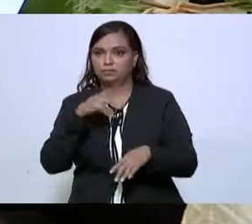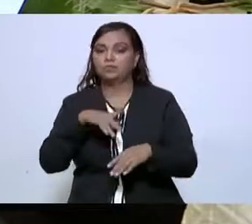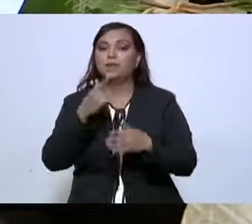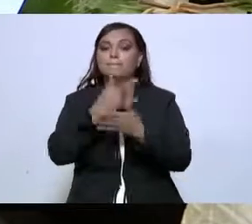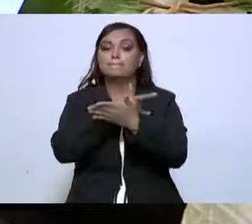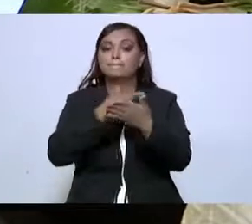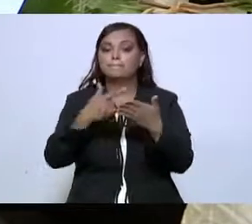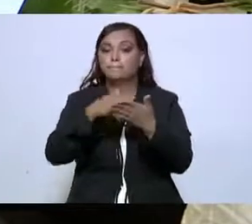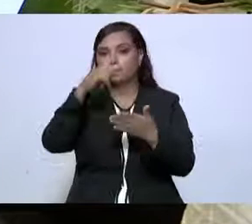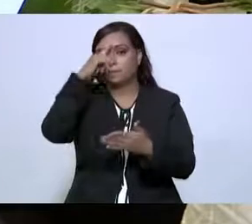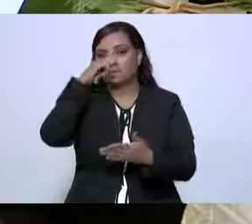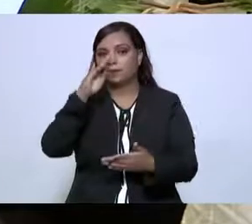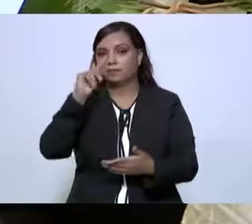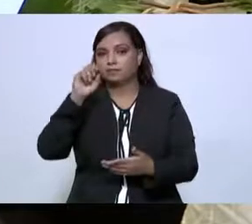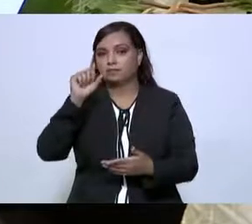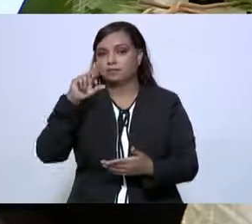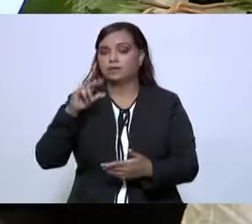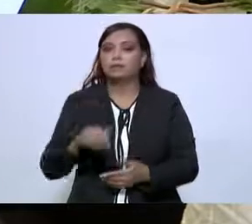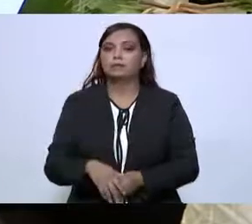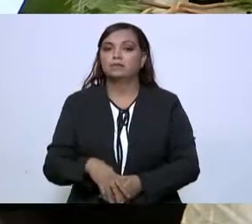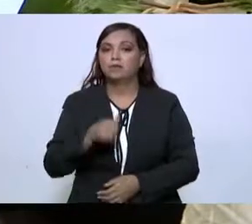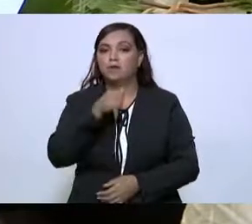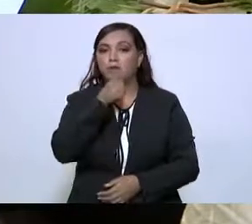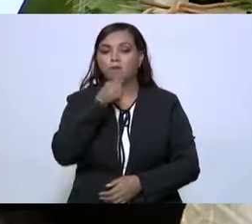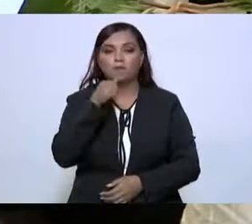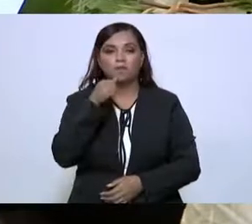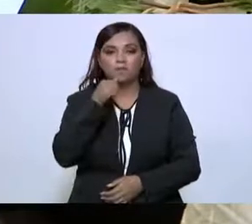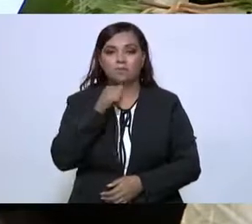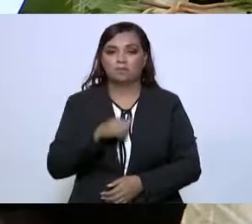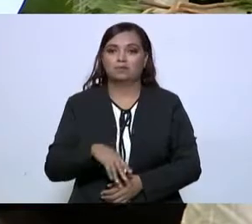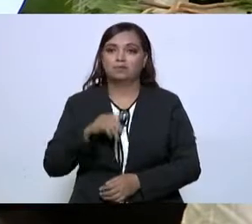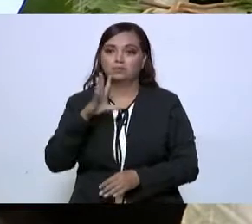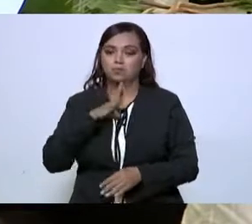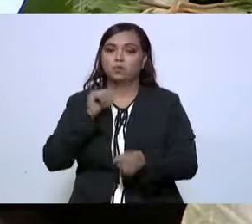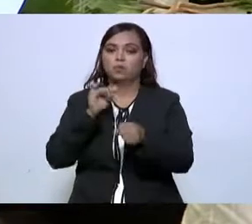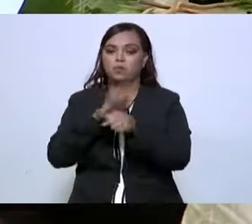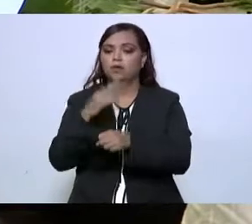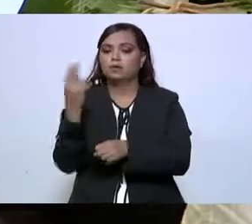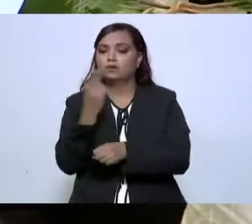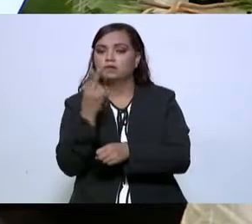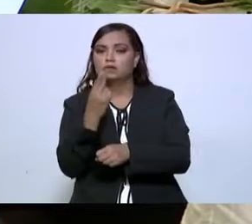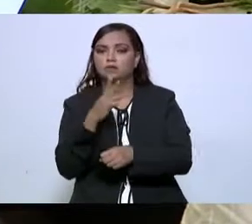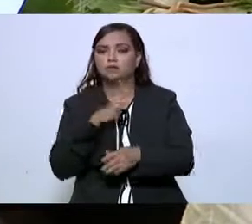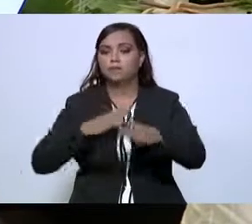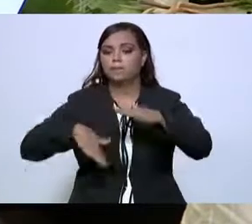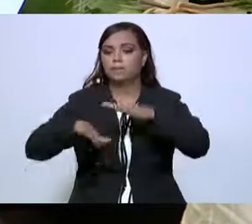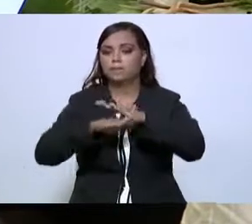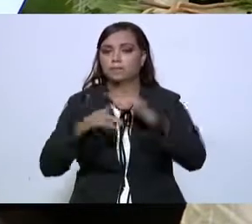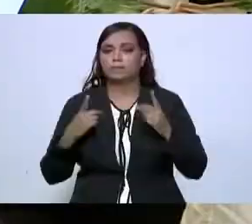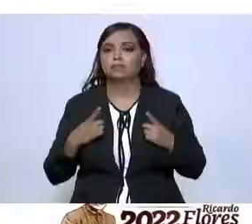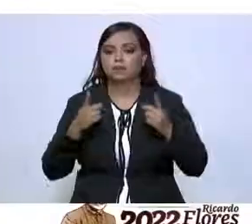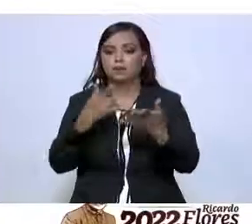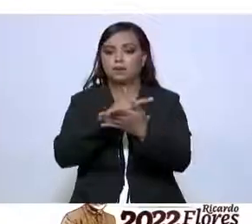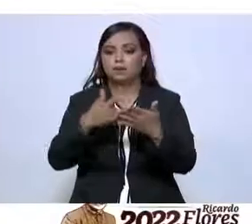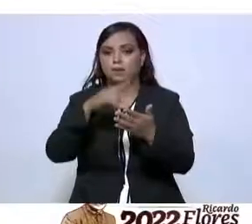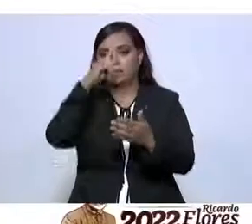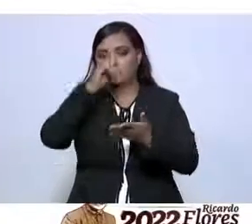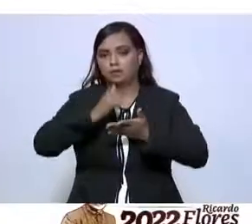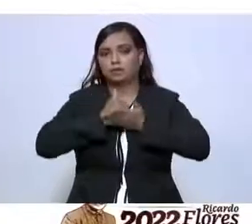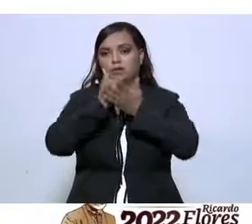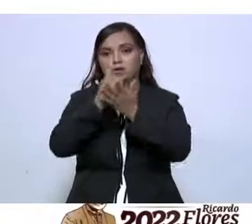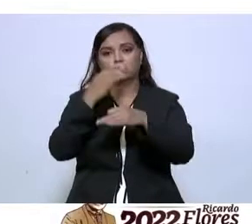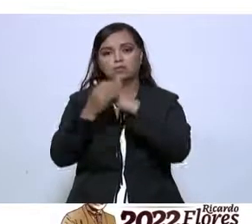de becas para el bienestar Benito Juárez. No está de más insistir que es fundamental las becas para apoyar a las